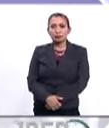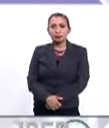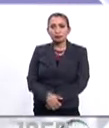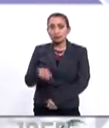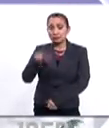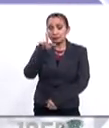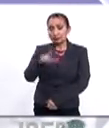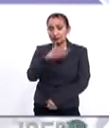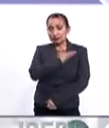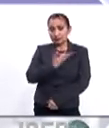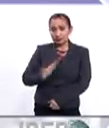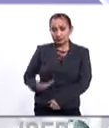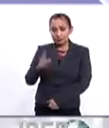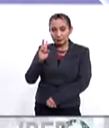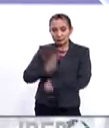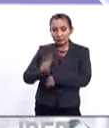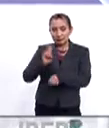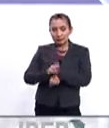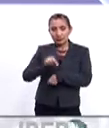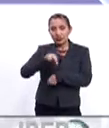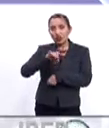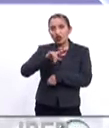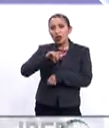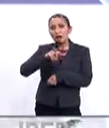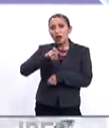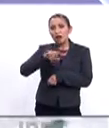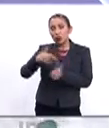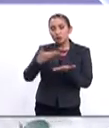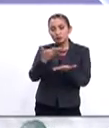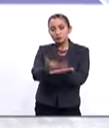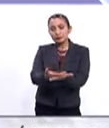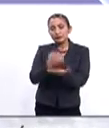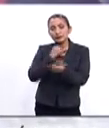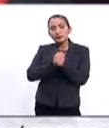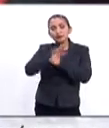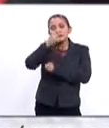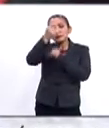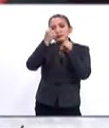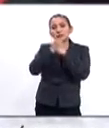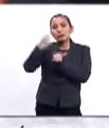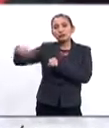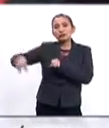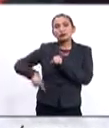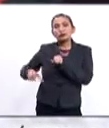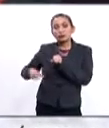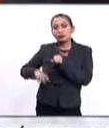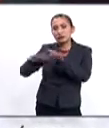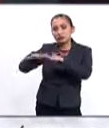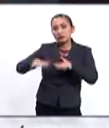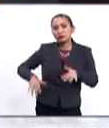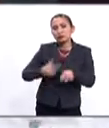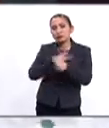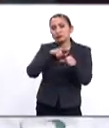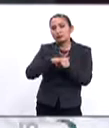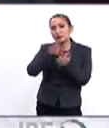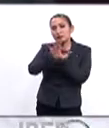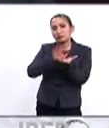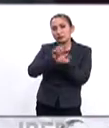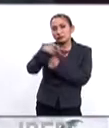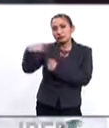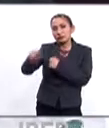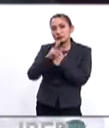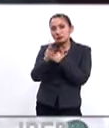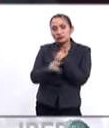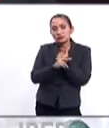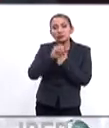Este lunes, el presidente de Venezuela, Nicolás Maduro, presentó el informe anual de su gobierno ante la Asamblea Nacional Constituyente de su